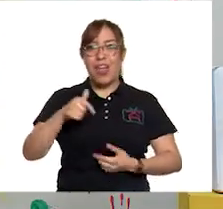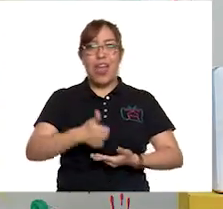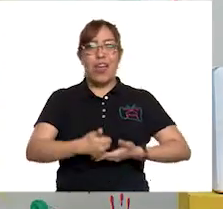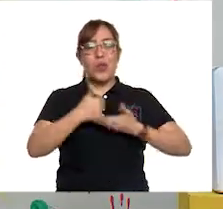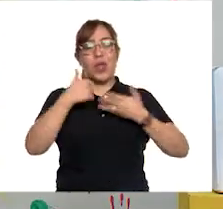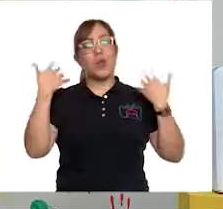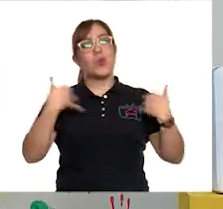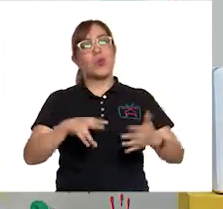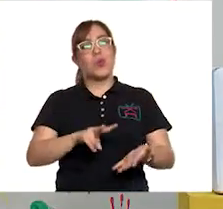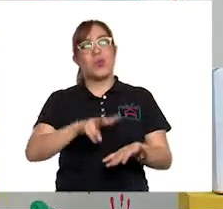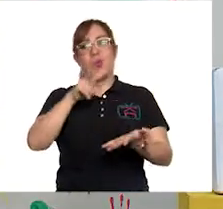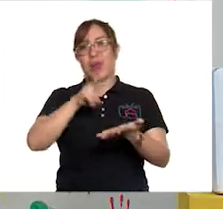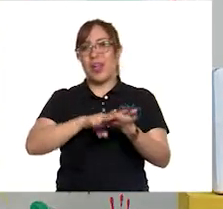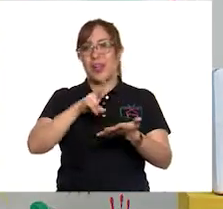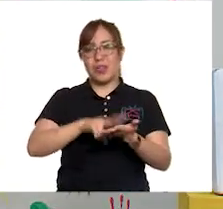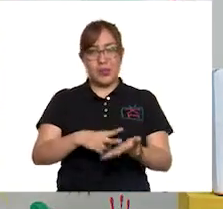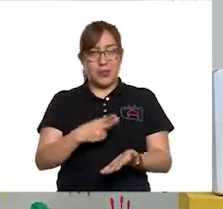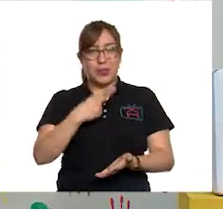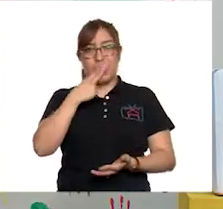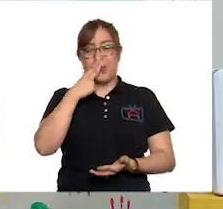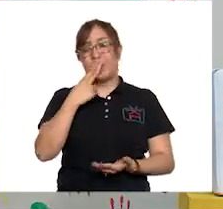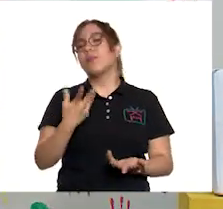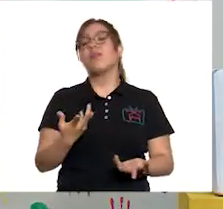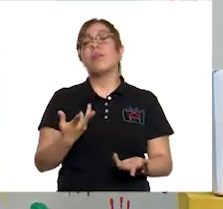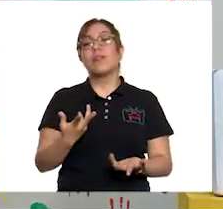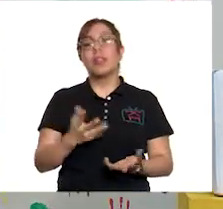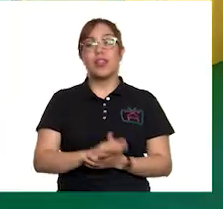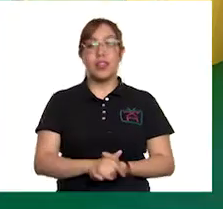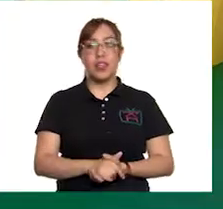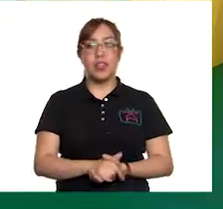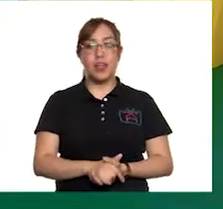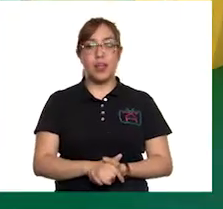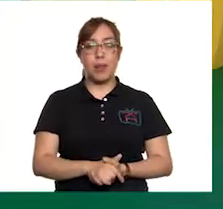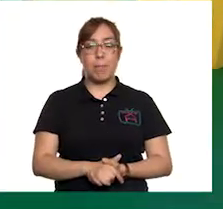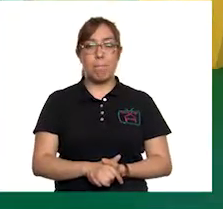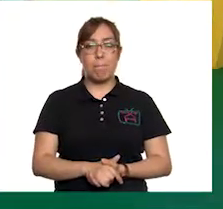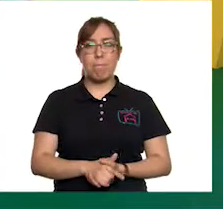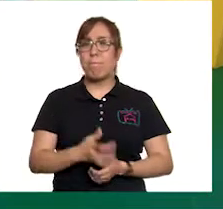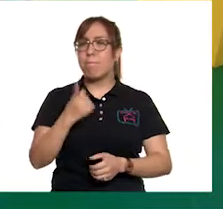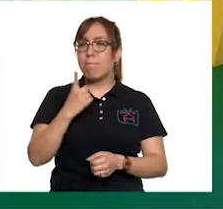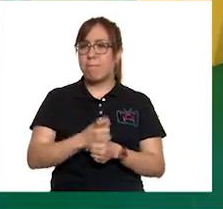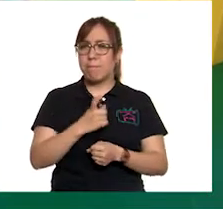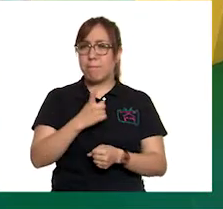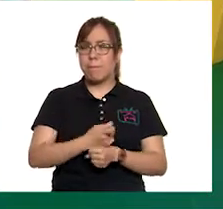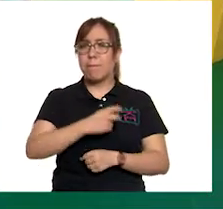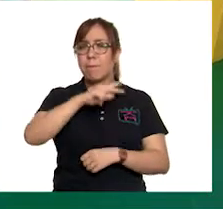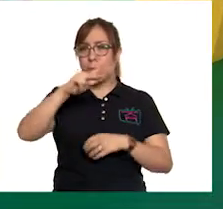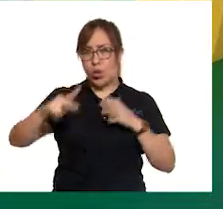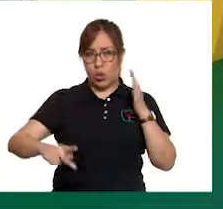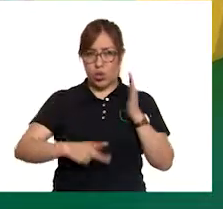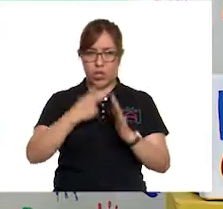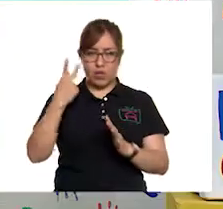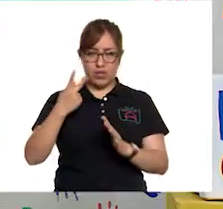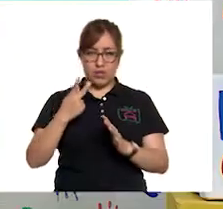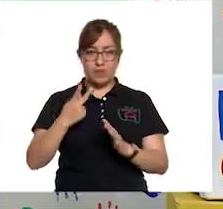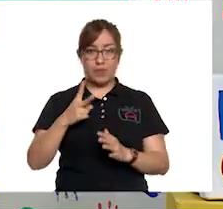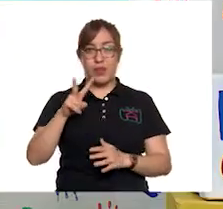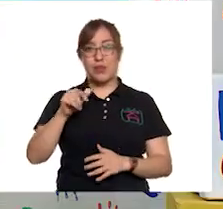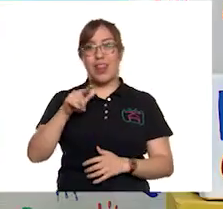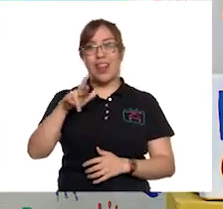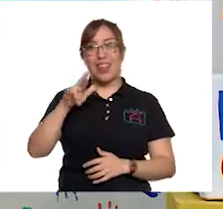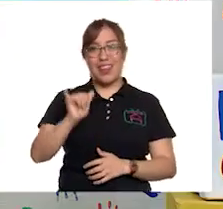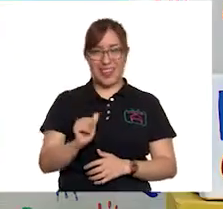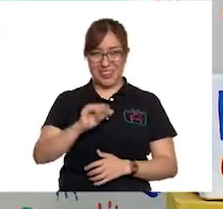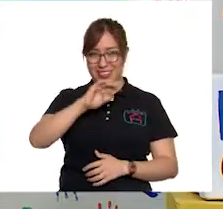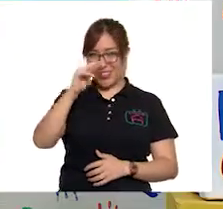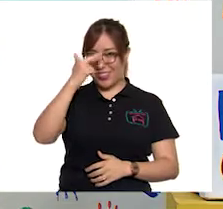valiosa para Panchito. Pero antes, me gustaría que retomáramos esta situación de nuestra representante Valeria. Perfecto.